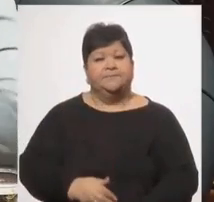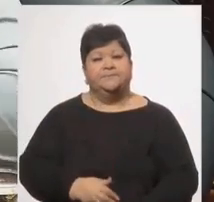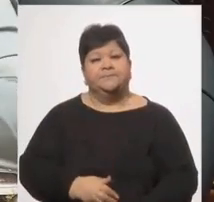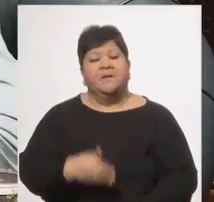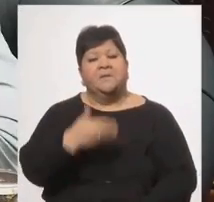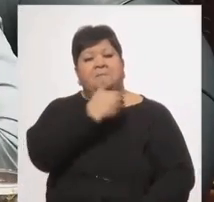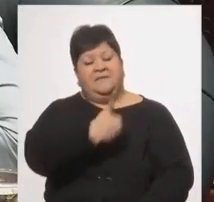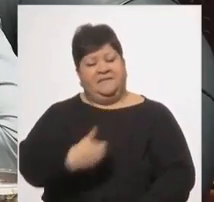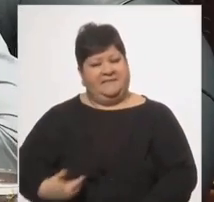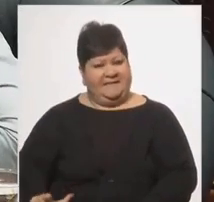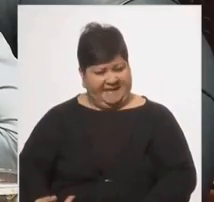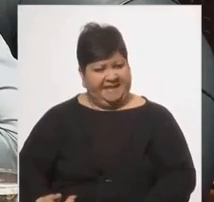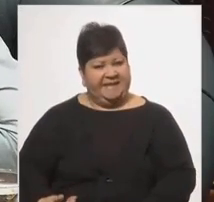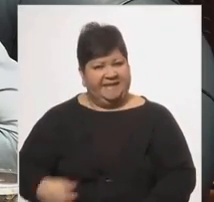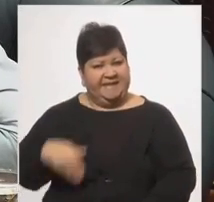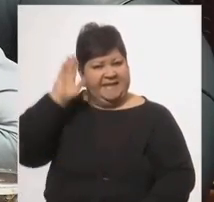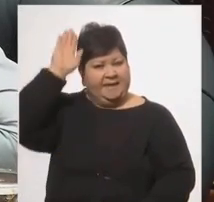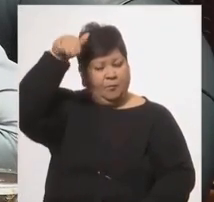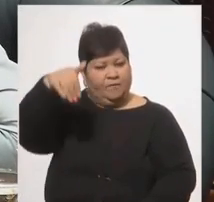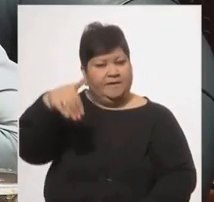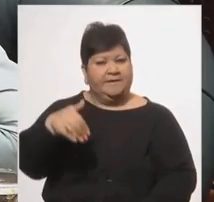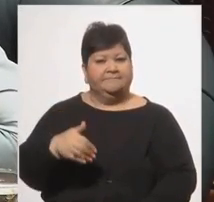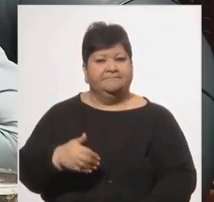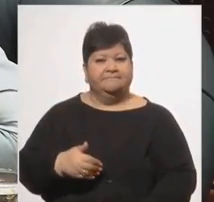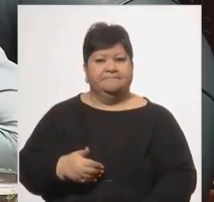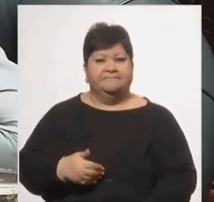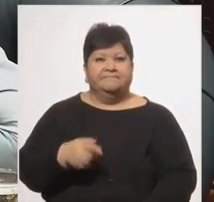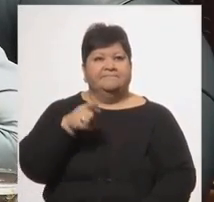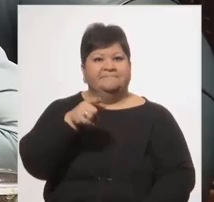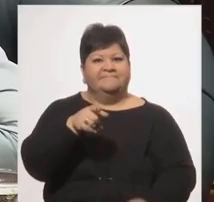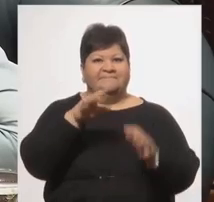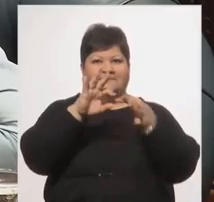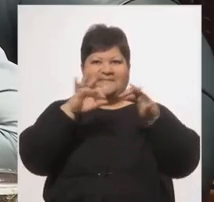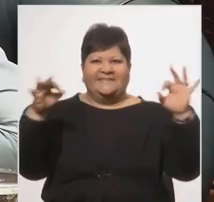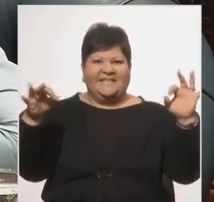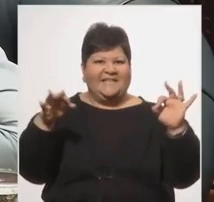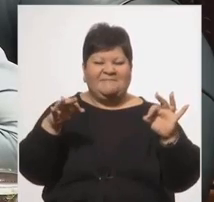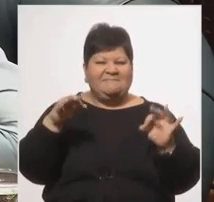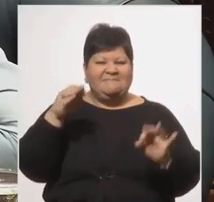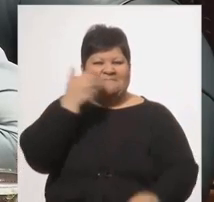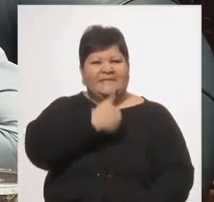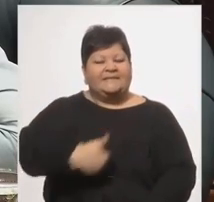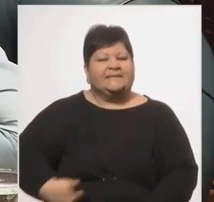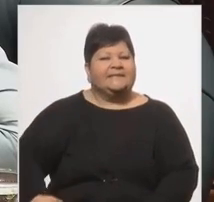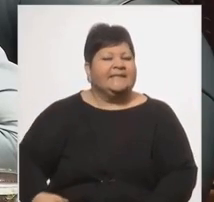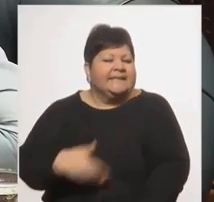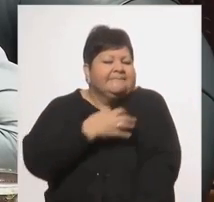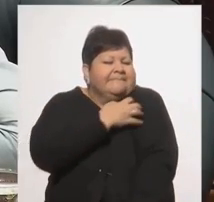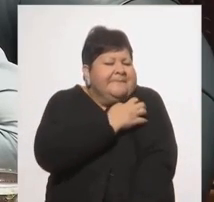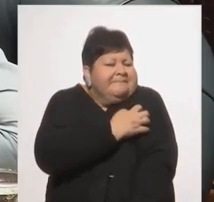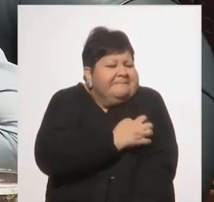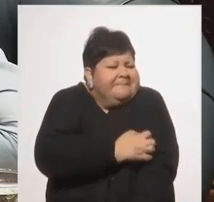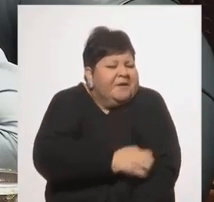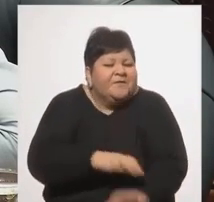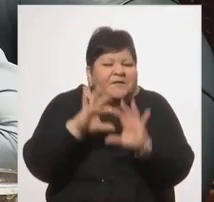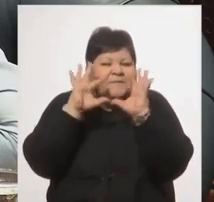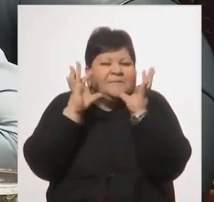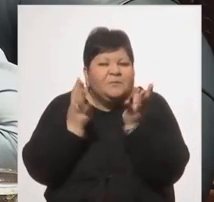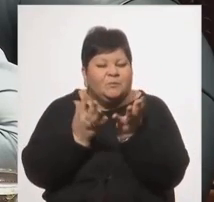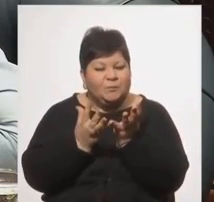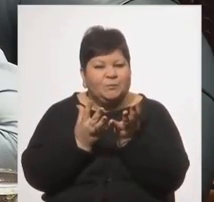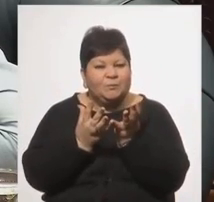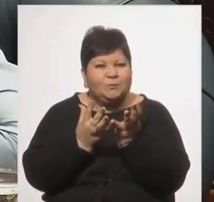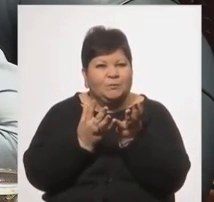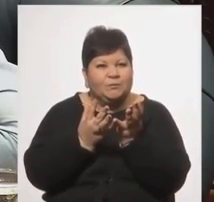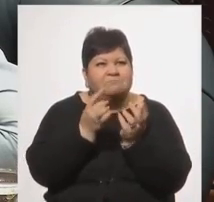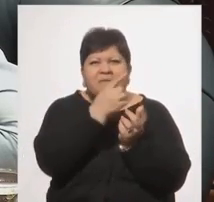presidente de la República, con esa leyenda del presidente más pobre del mundo y nos hizo conocer, también por su